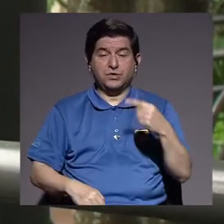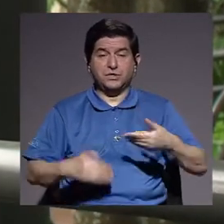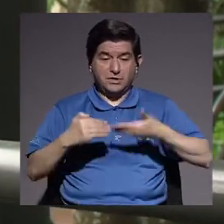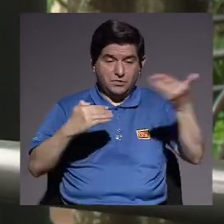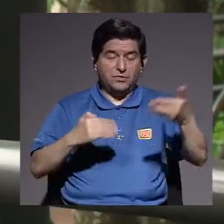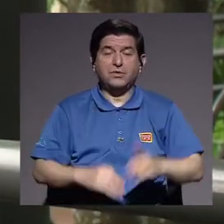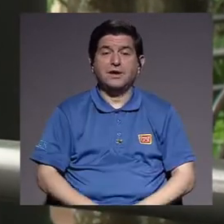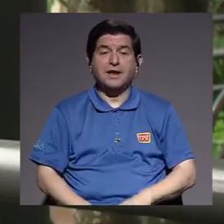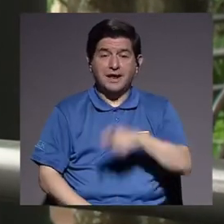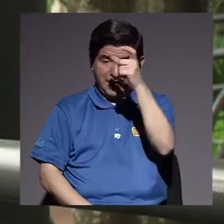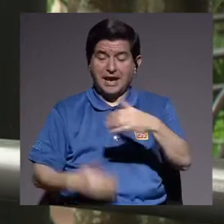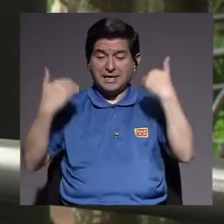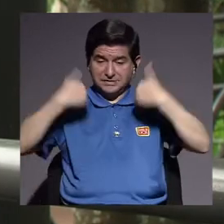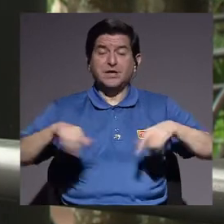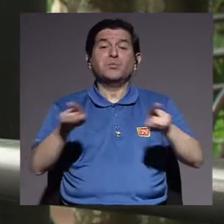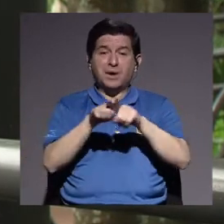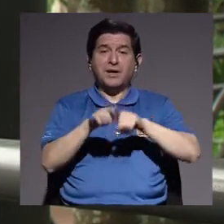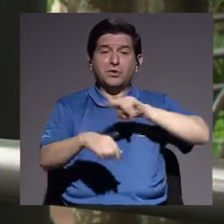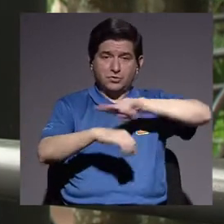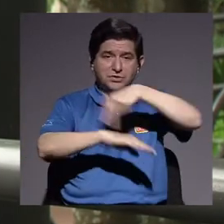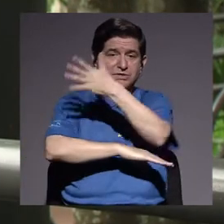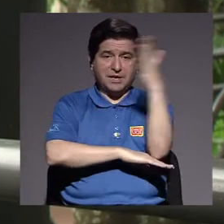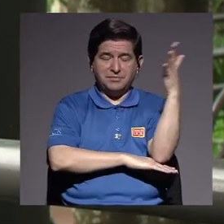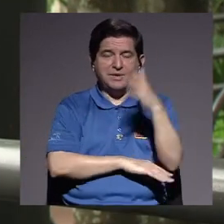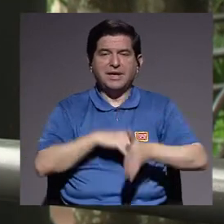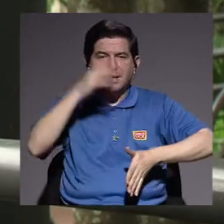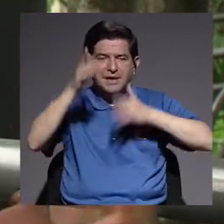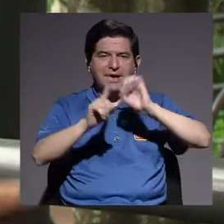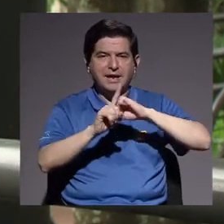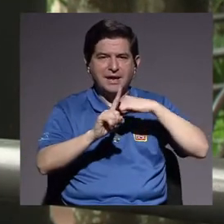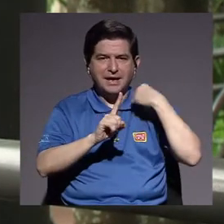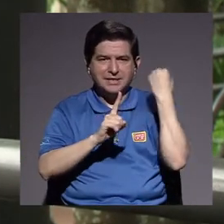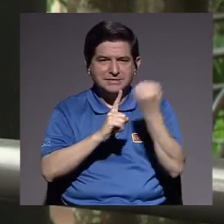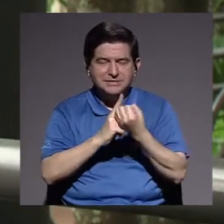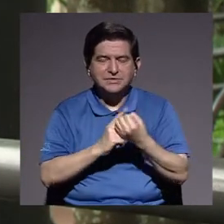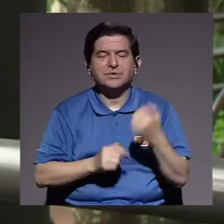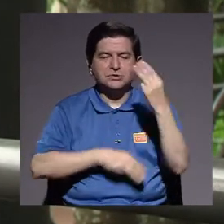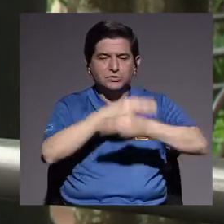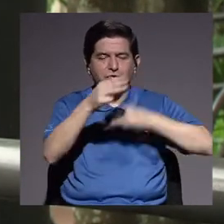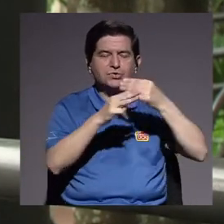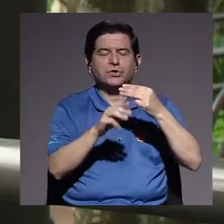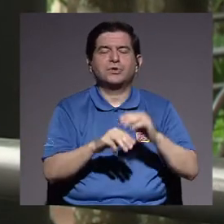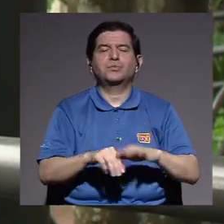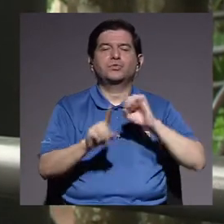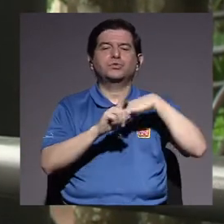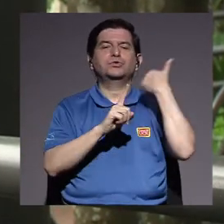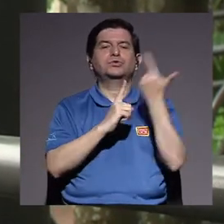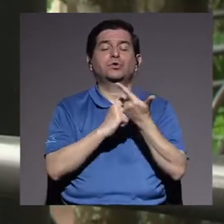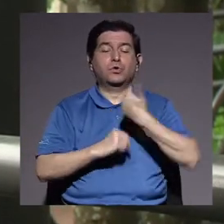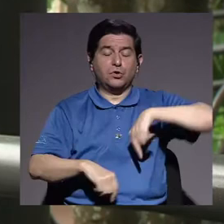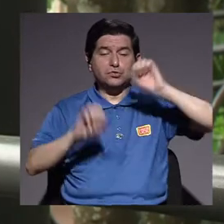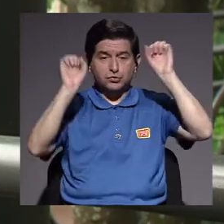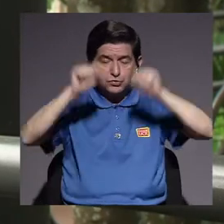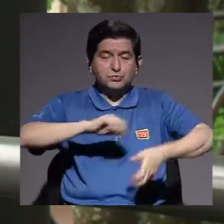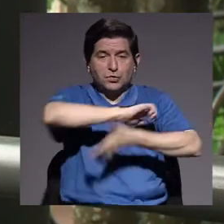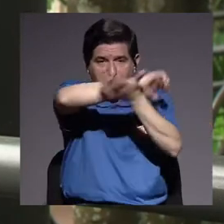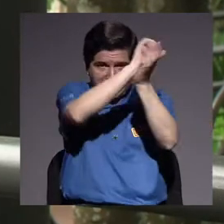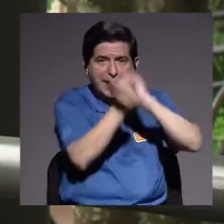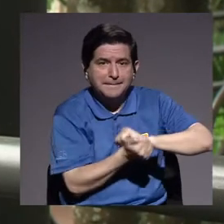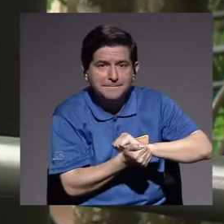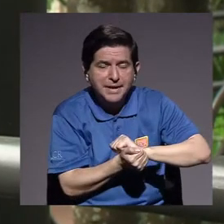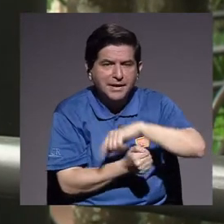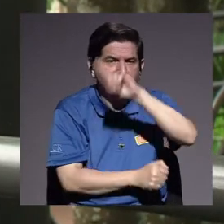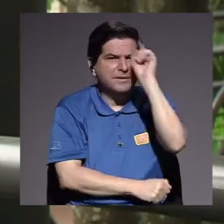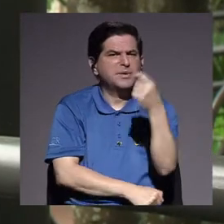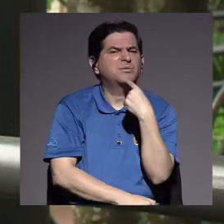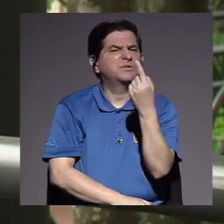humano es naturaleza, y es naturaleza que crea un mundo social, que es todo esto que tenemos, ¿verdad? Y como tal podemos modificarlo y cambiarlo. Por eso